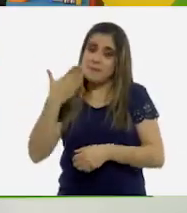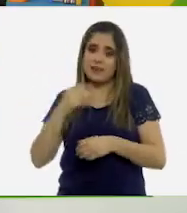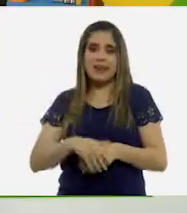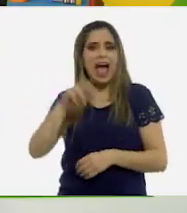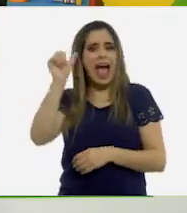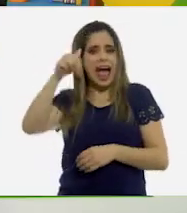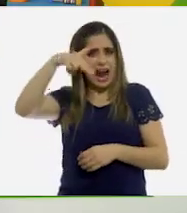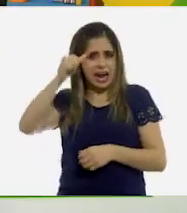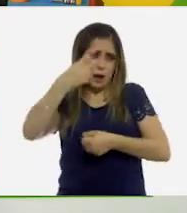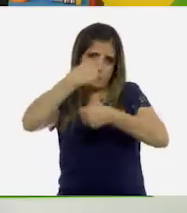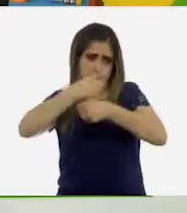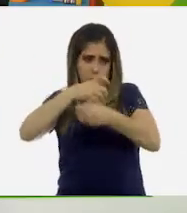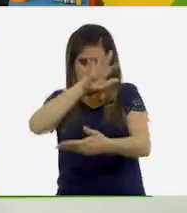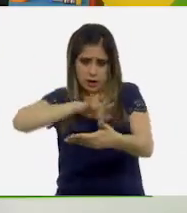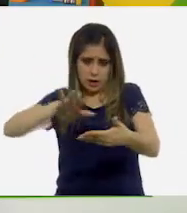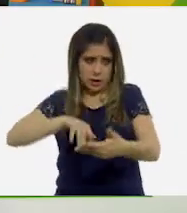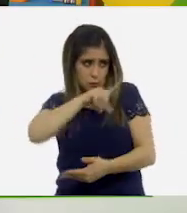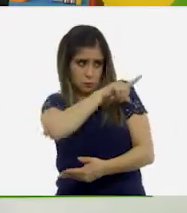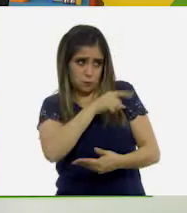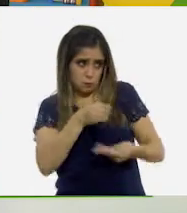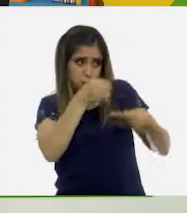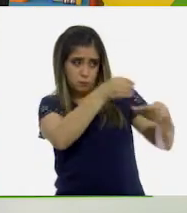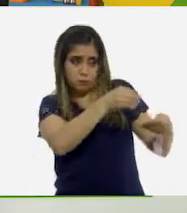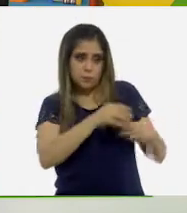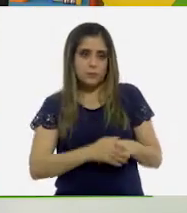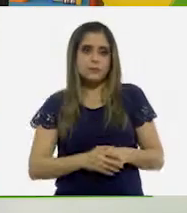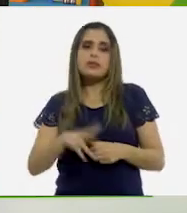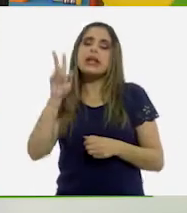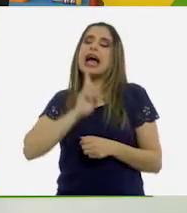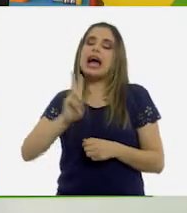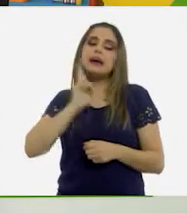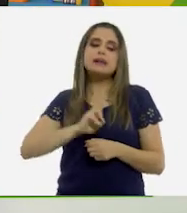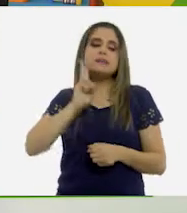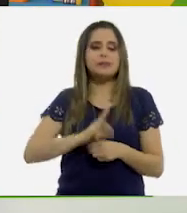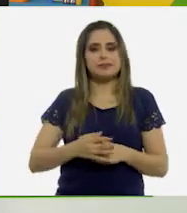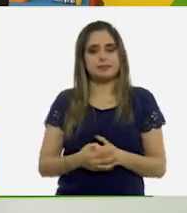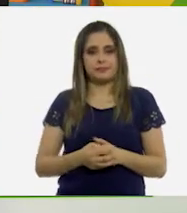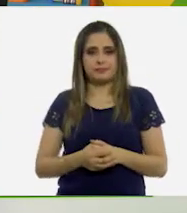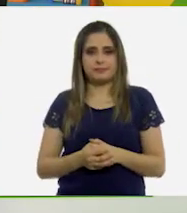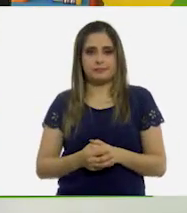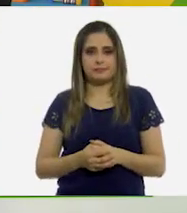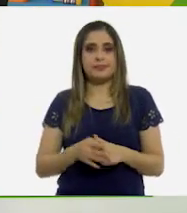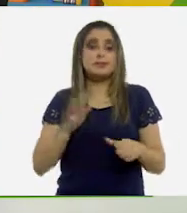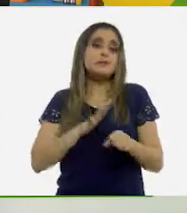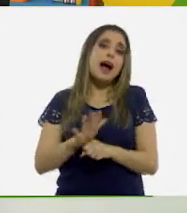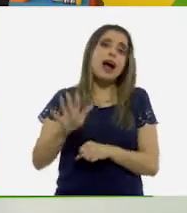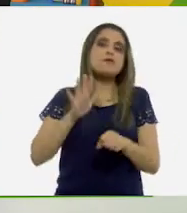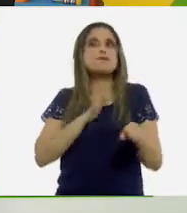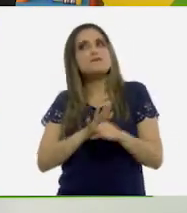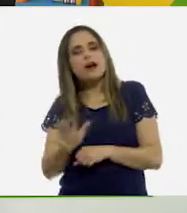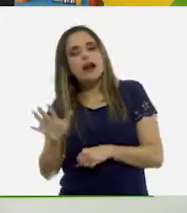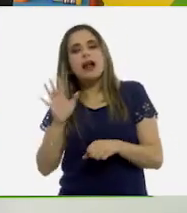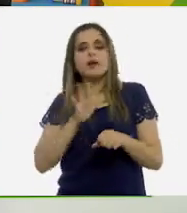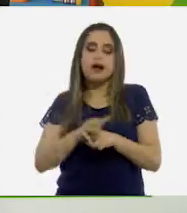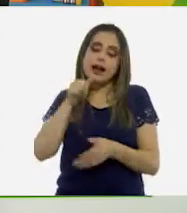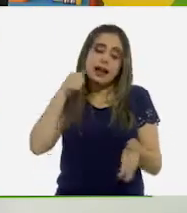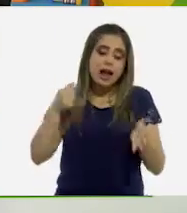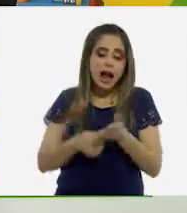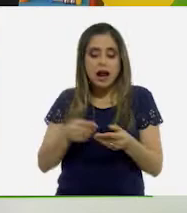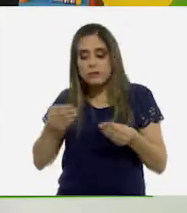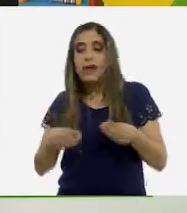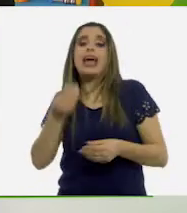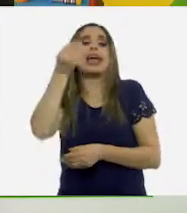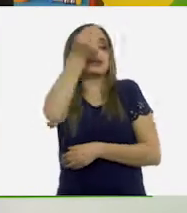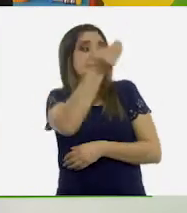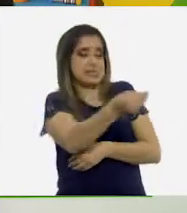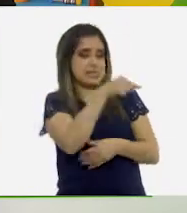favor de leer el primero? ¡Claro que sí! ¡Vamos a ver cuál, cuál! ¡Buzón, buzón, buzón, buzón, buzón! ¡Este,